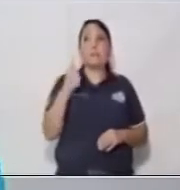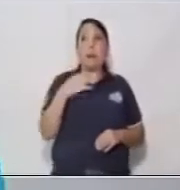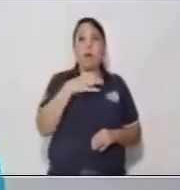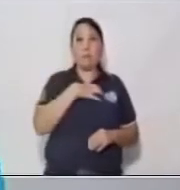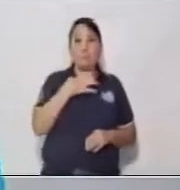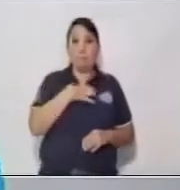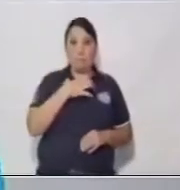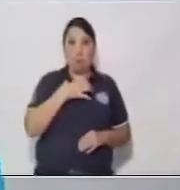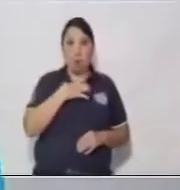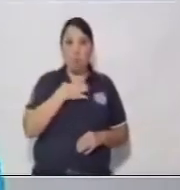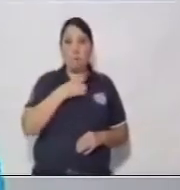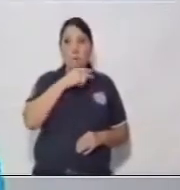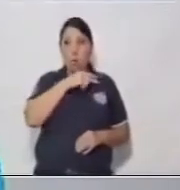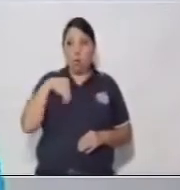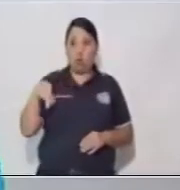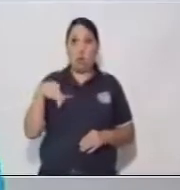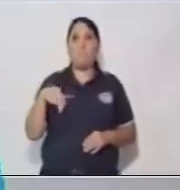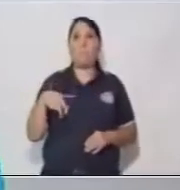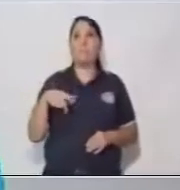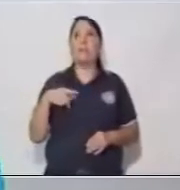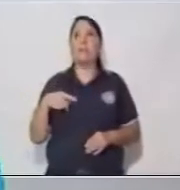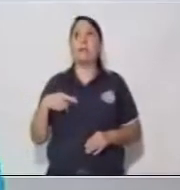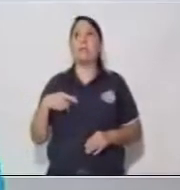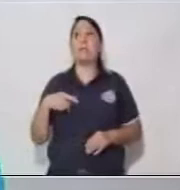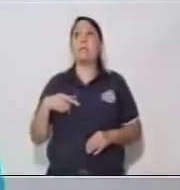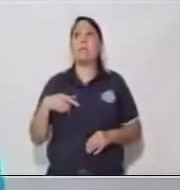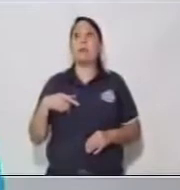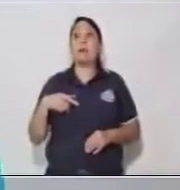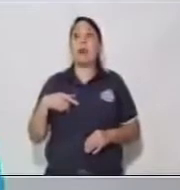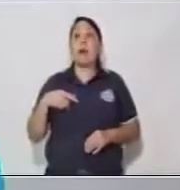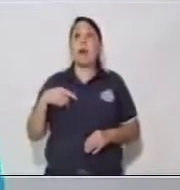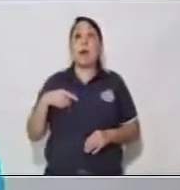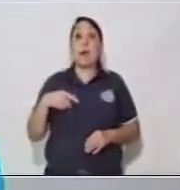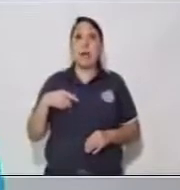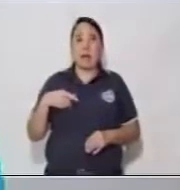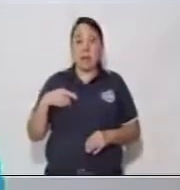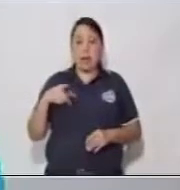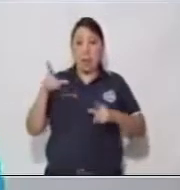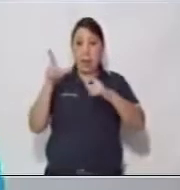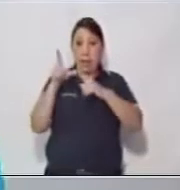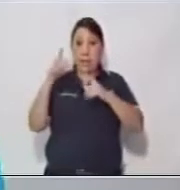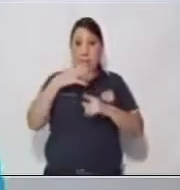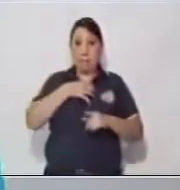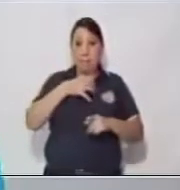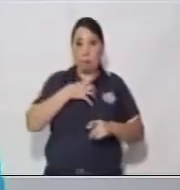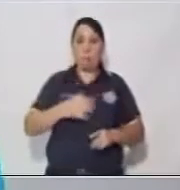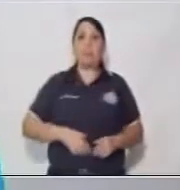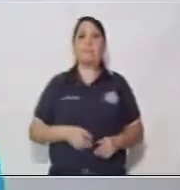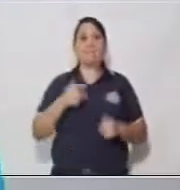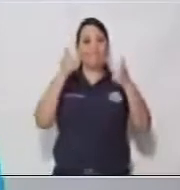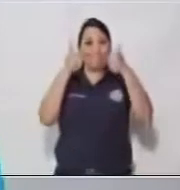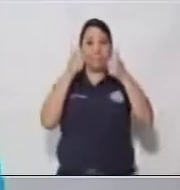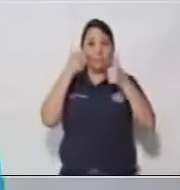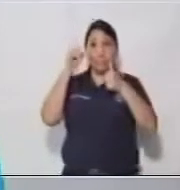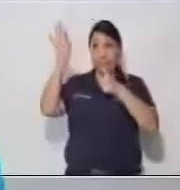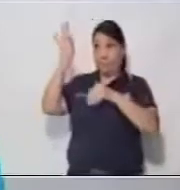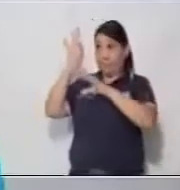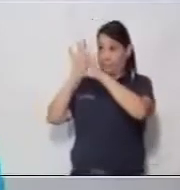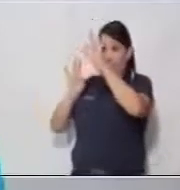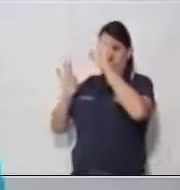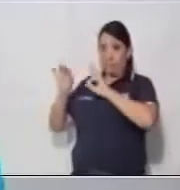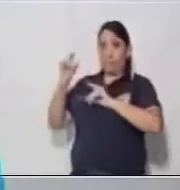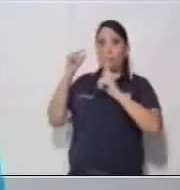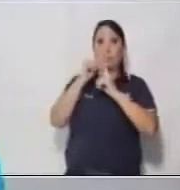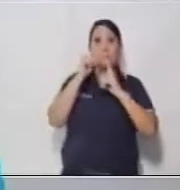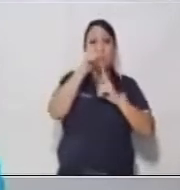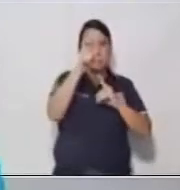utilizamos la regla ortográfica de la letra inicial mayúscula. Muy bien. Espero que en